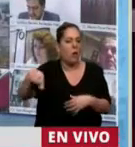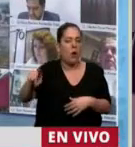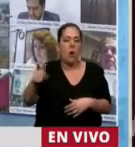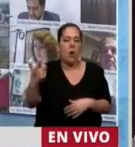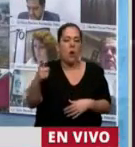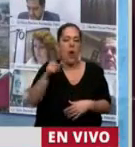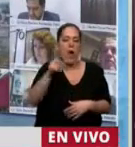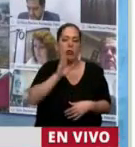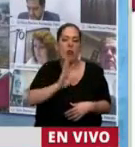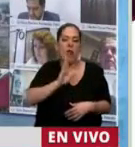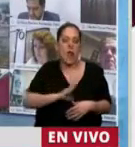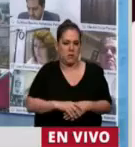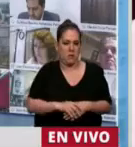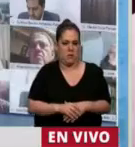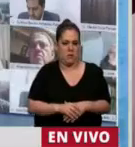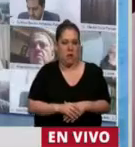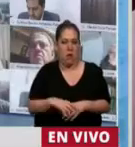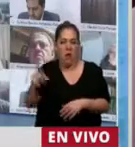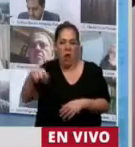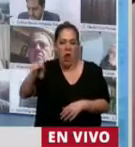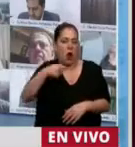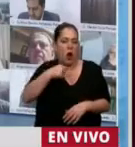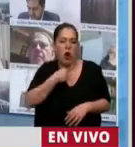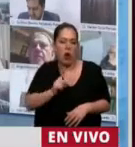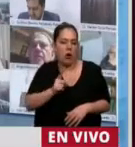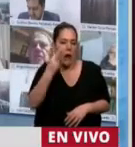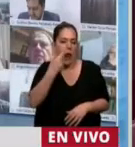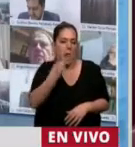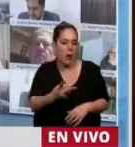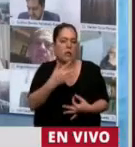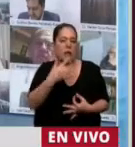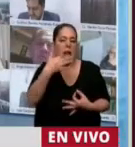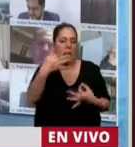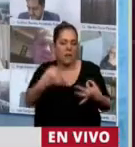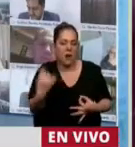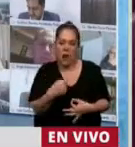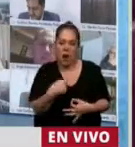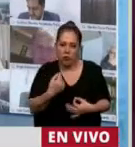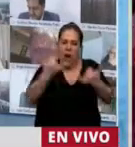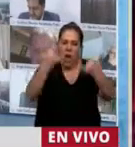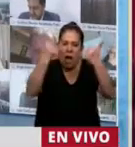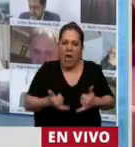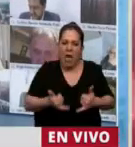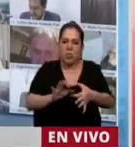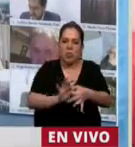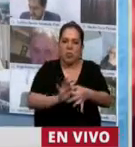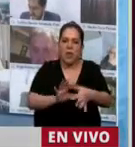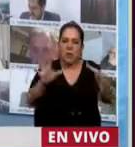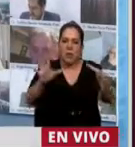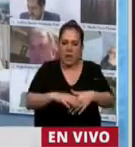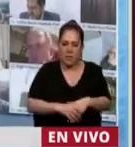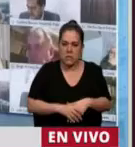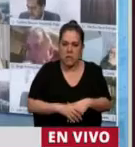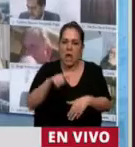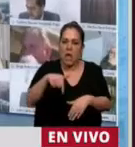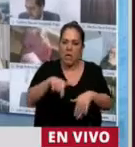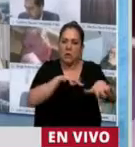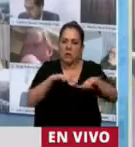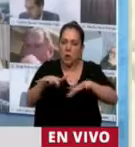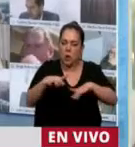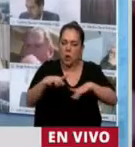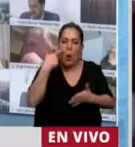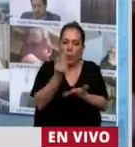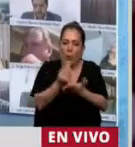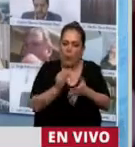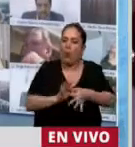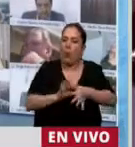impuestos al patrimonio, a los capitales, a la ganancia. Y también reducción